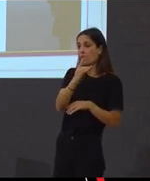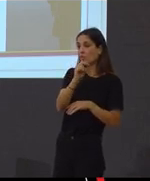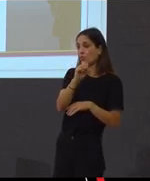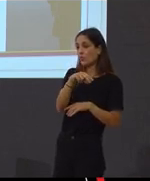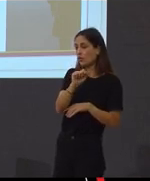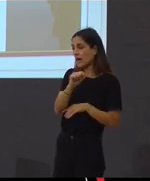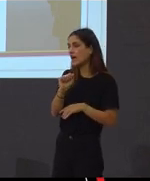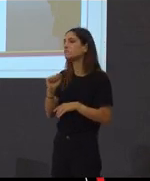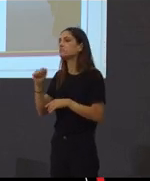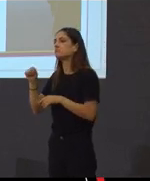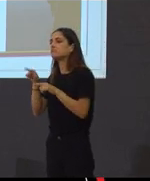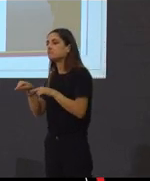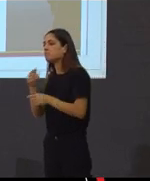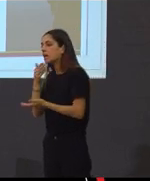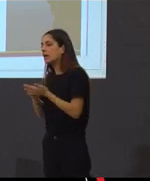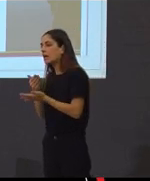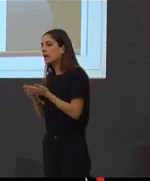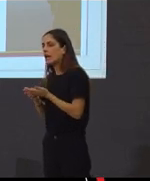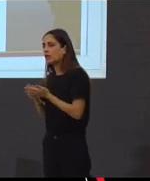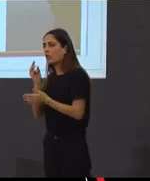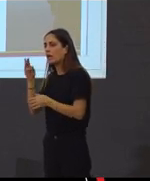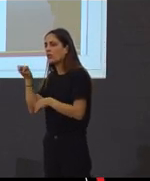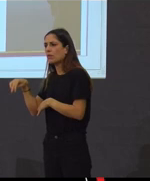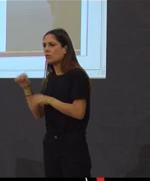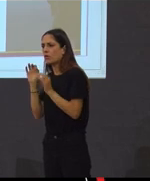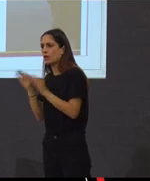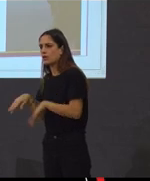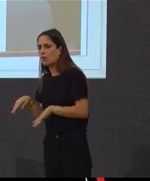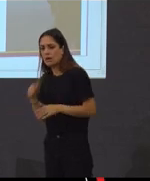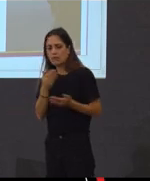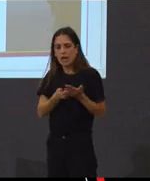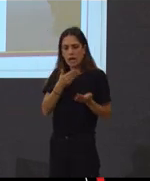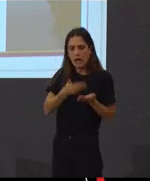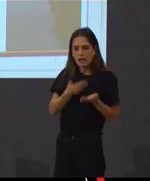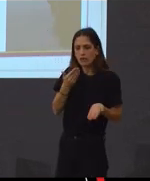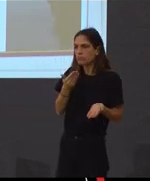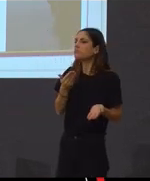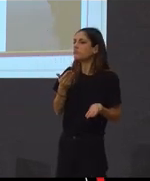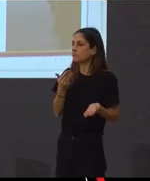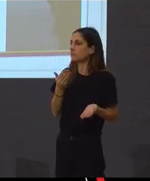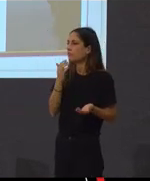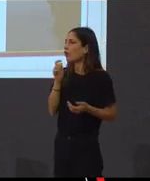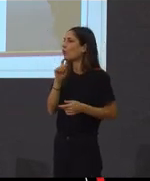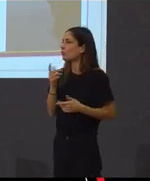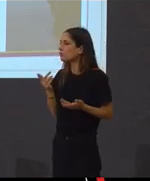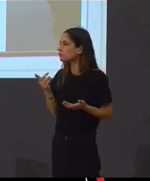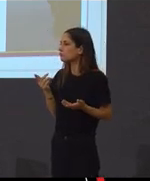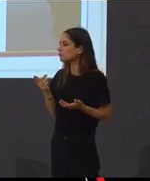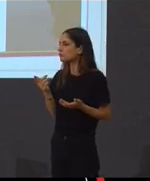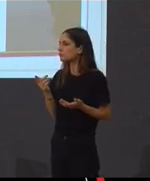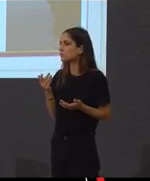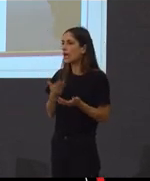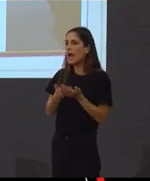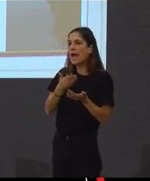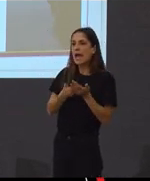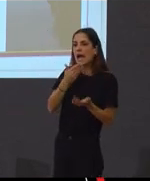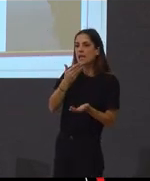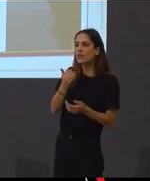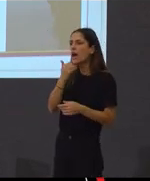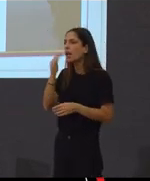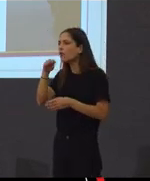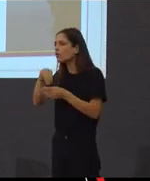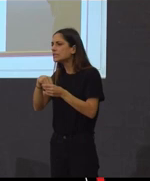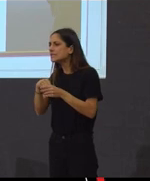cociñeiro. Pero como caldo? Facendo o trabalho de caldo. Caldo! E digo, pero vamos a ver, ten que levar algo especial.